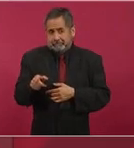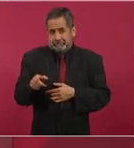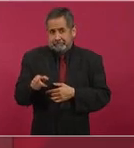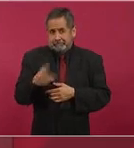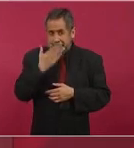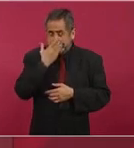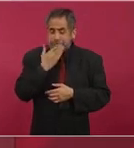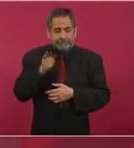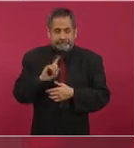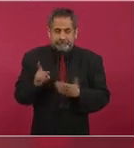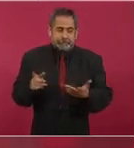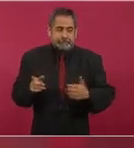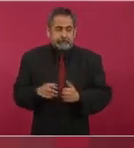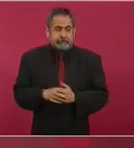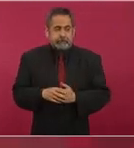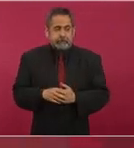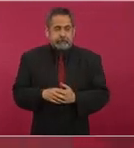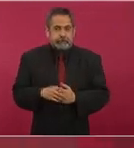entonces